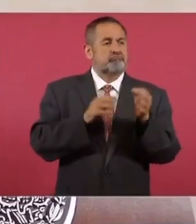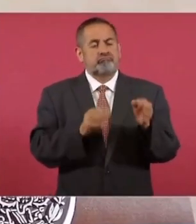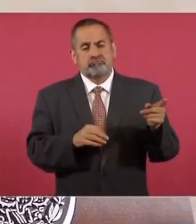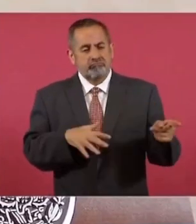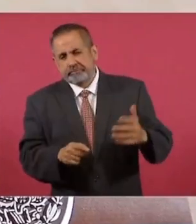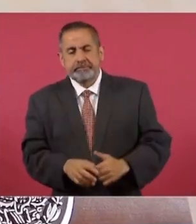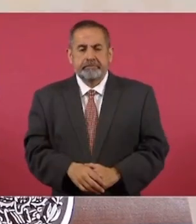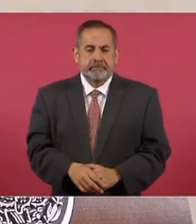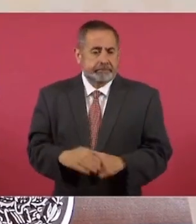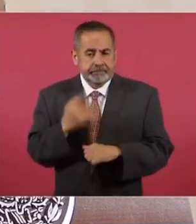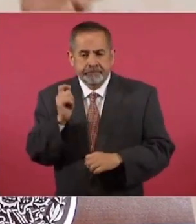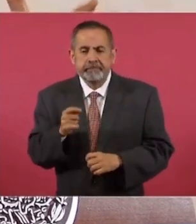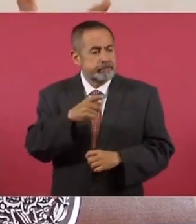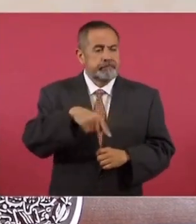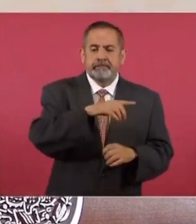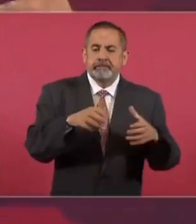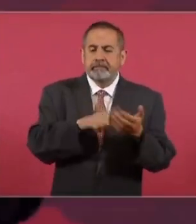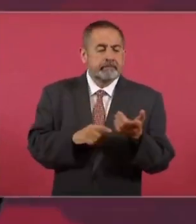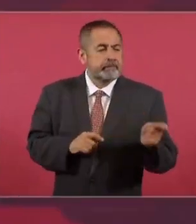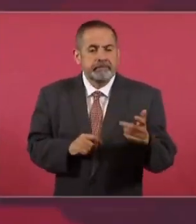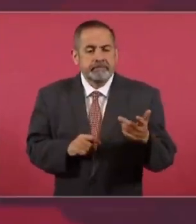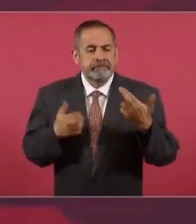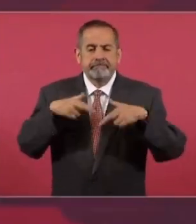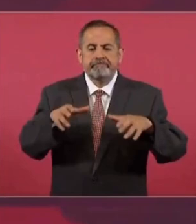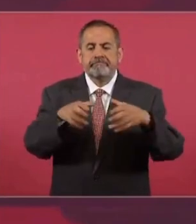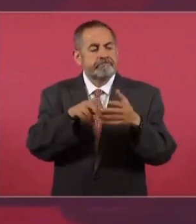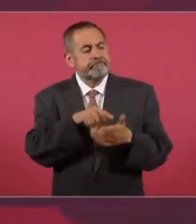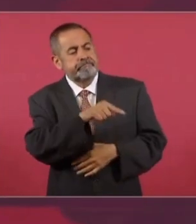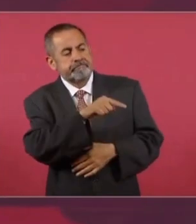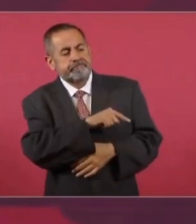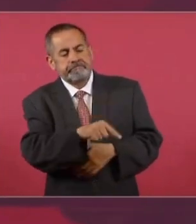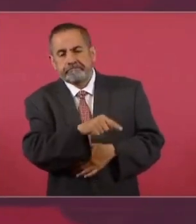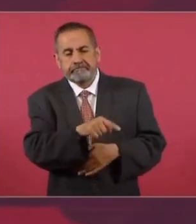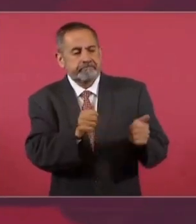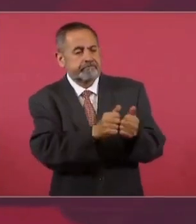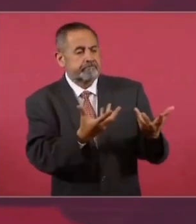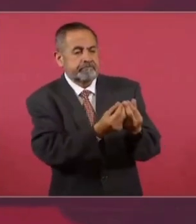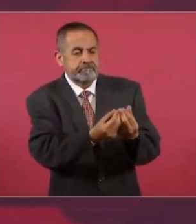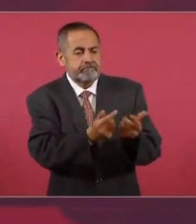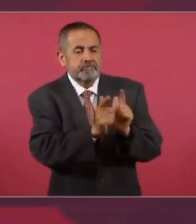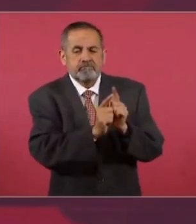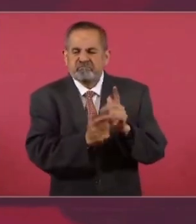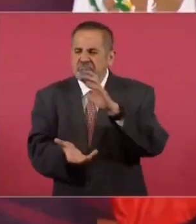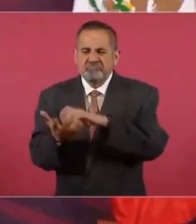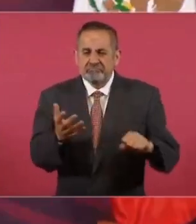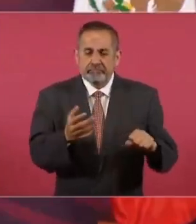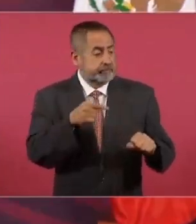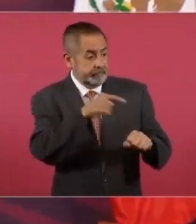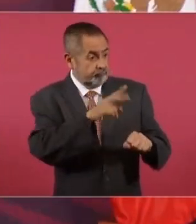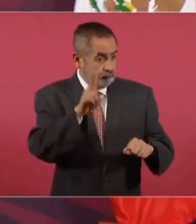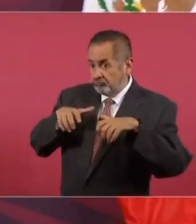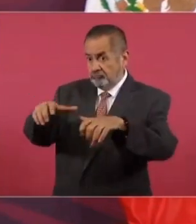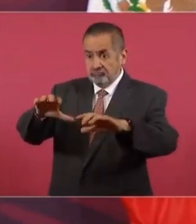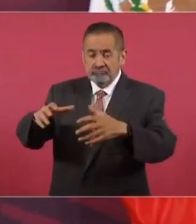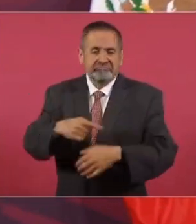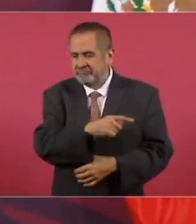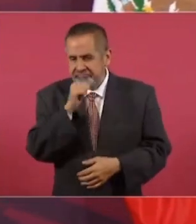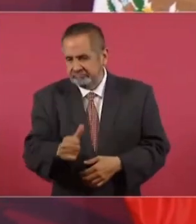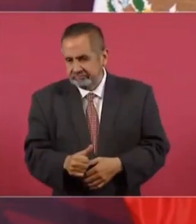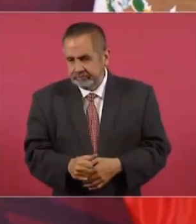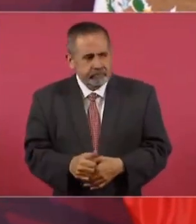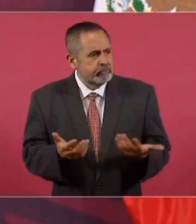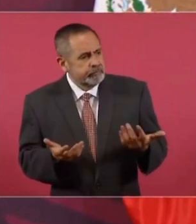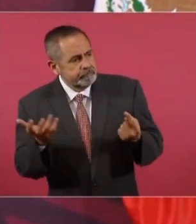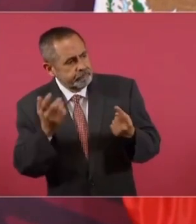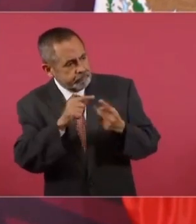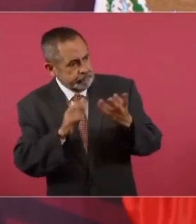corruptos. Porque ellos representan a una minoría rapaz. Ellos no representan al pueblo. No hay nada que